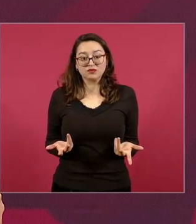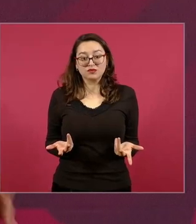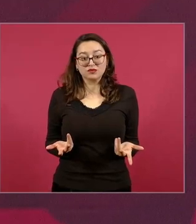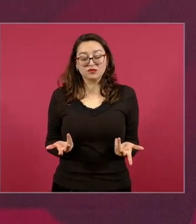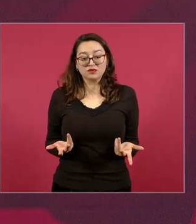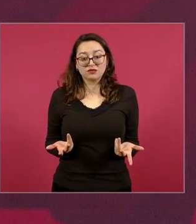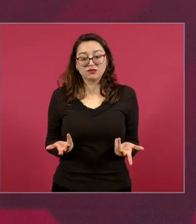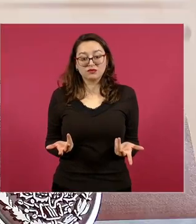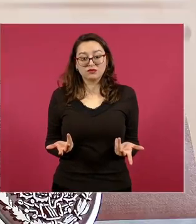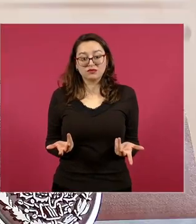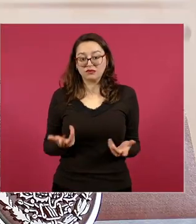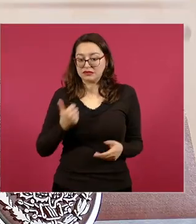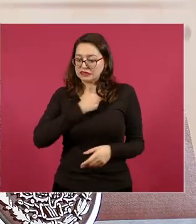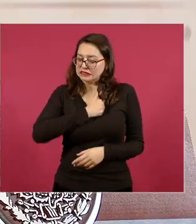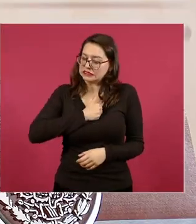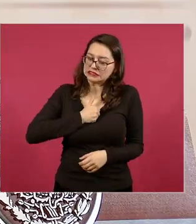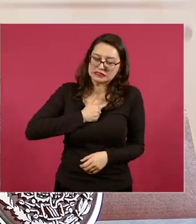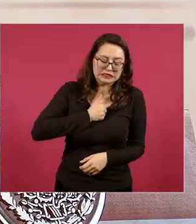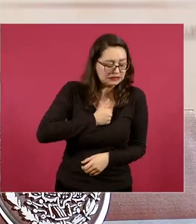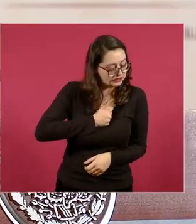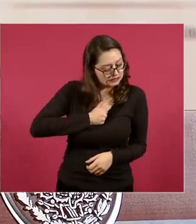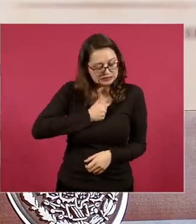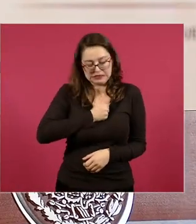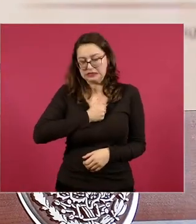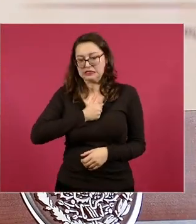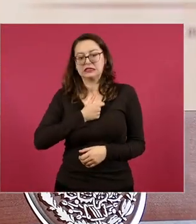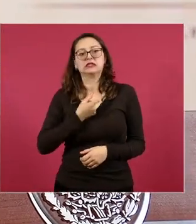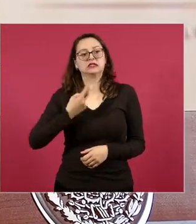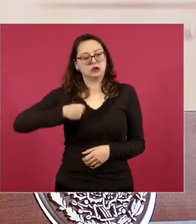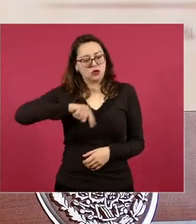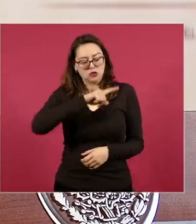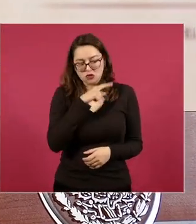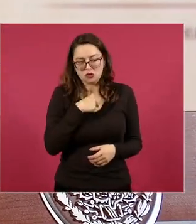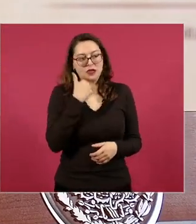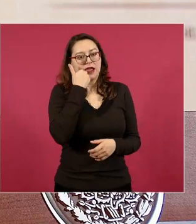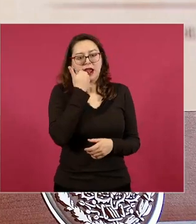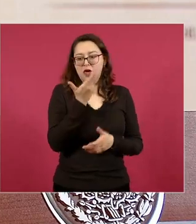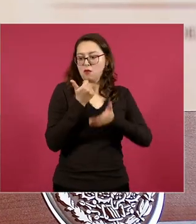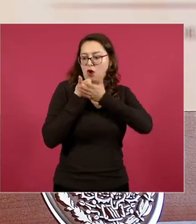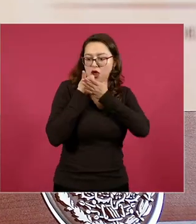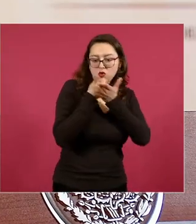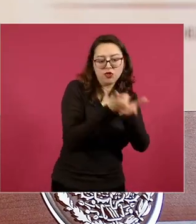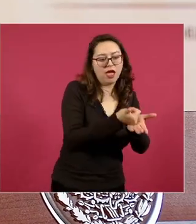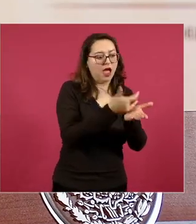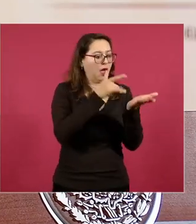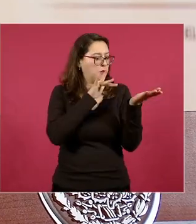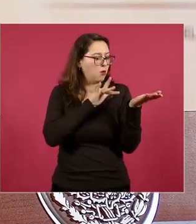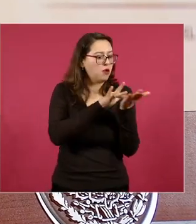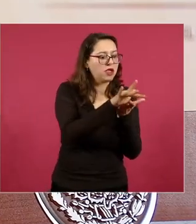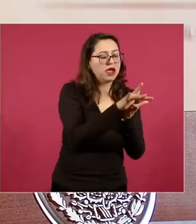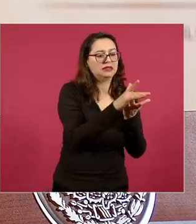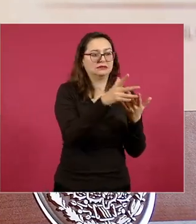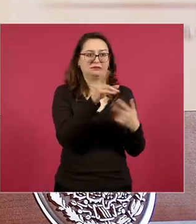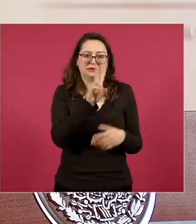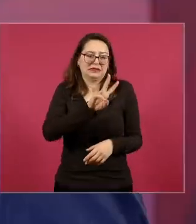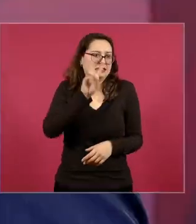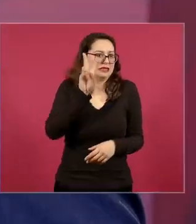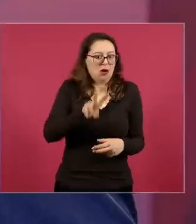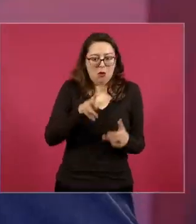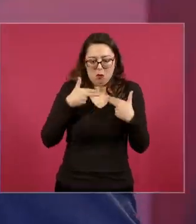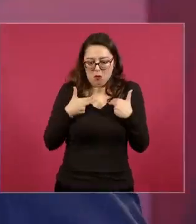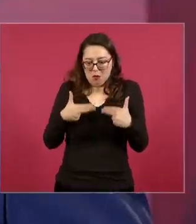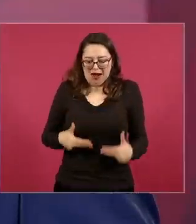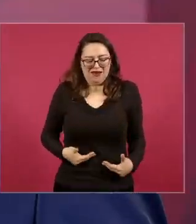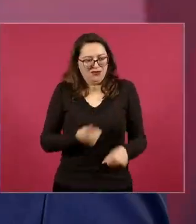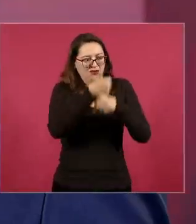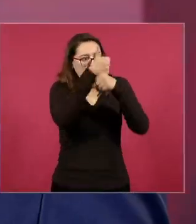eso que lo lamentamos mucho que además estamos ayudando porque es una cuestión humanitaria y nos duele pero el